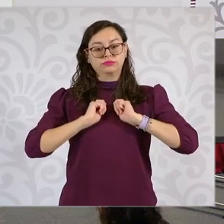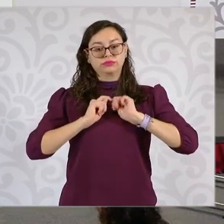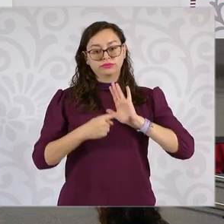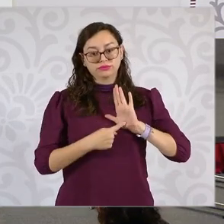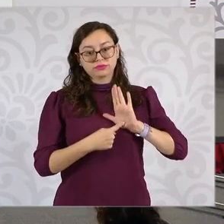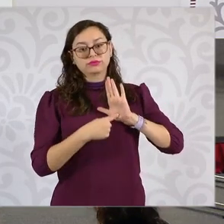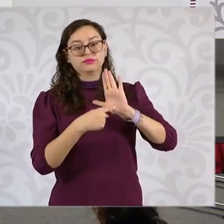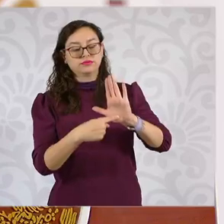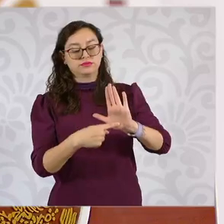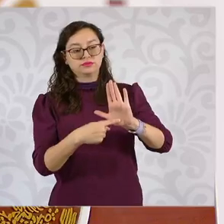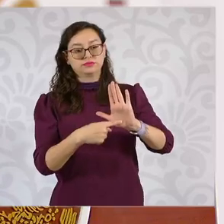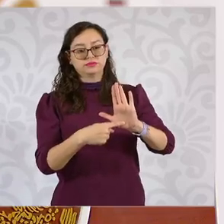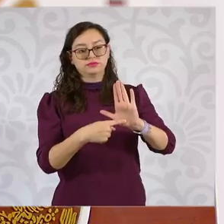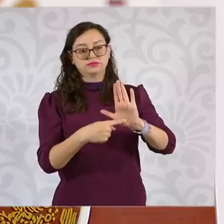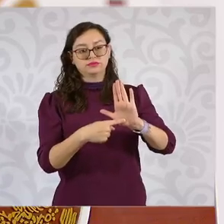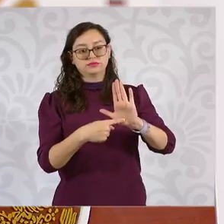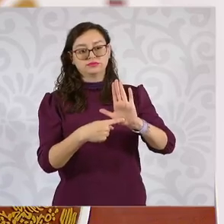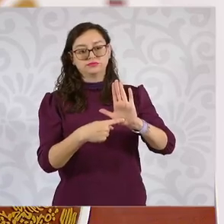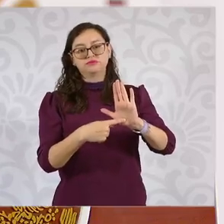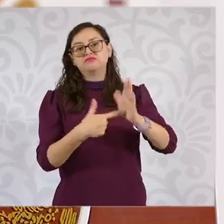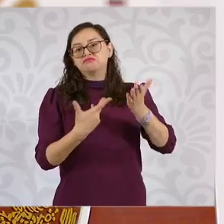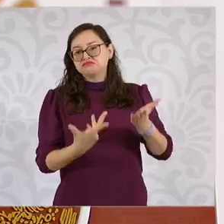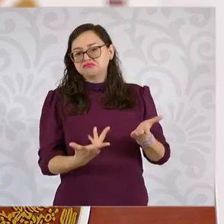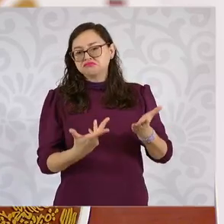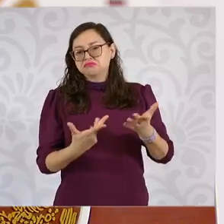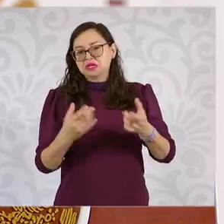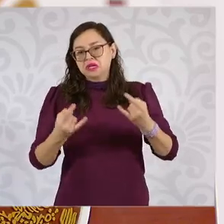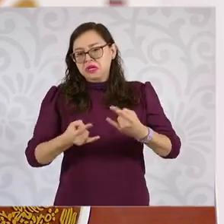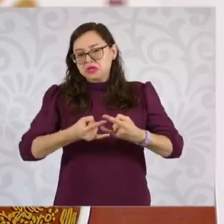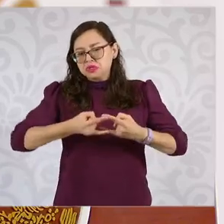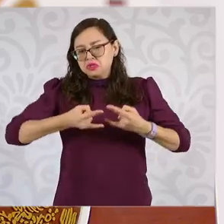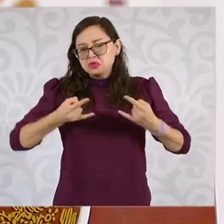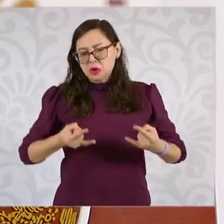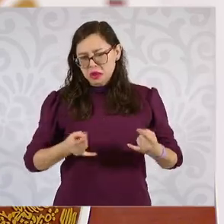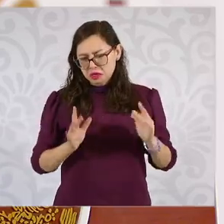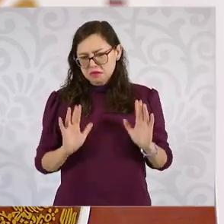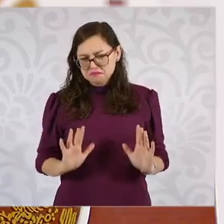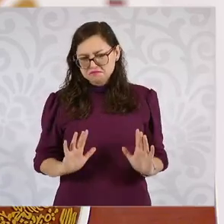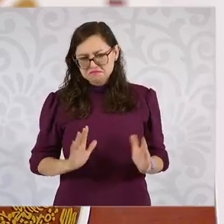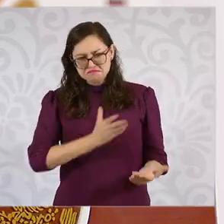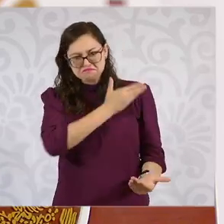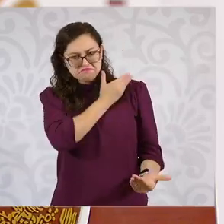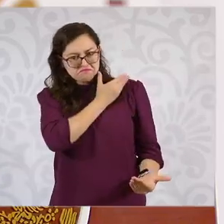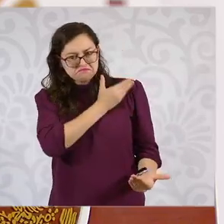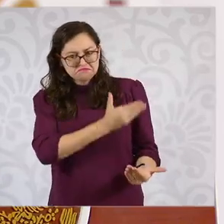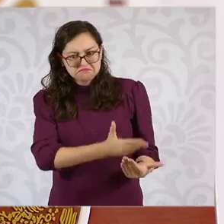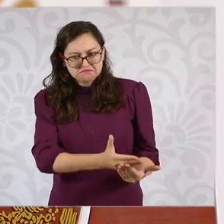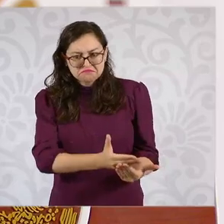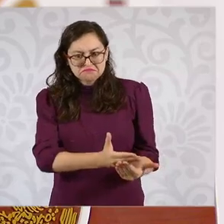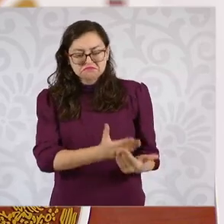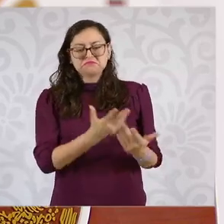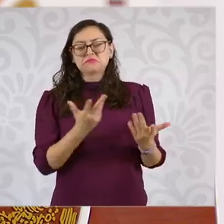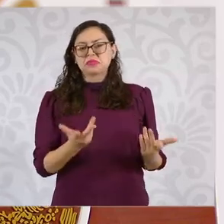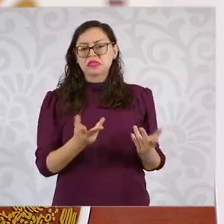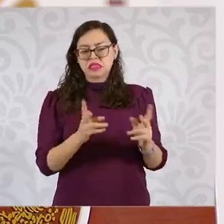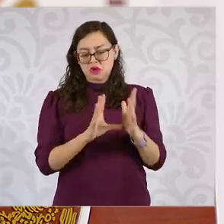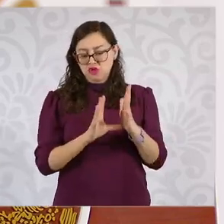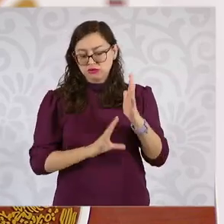un seguimiento de lo que se ha venido tratando aquí en esta tribuna,